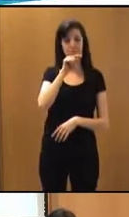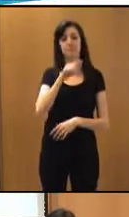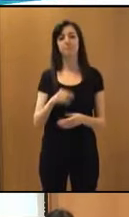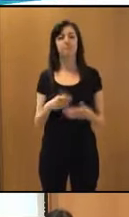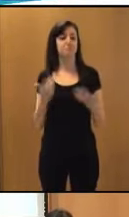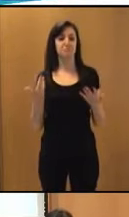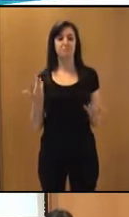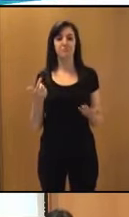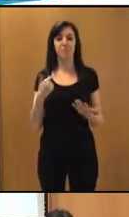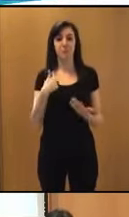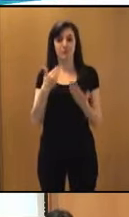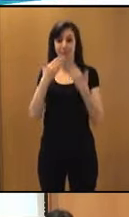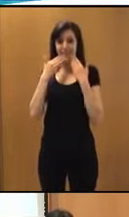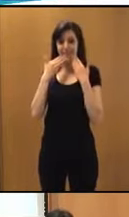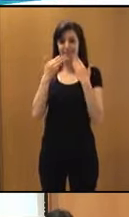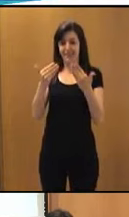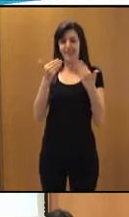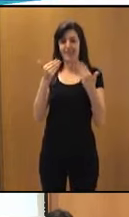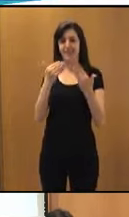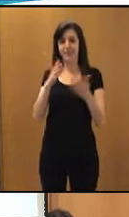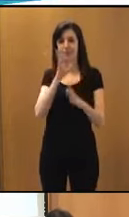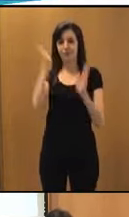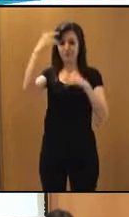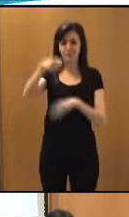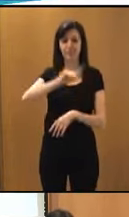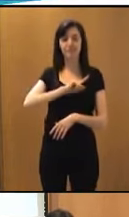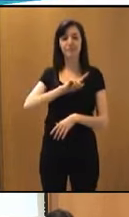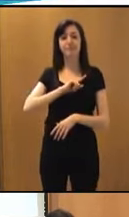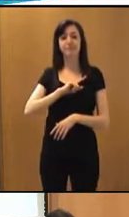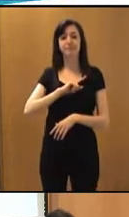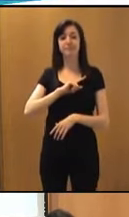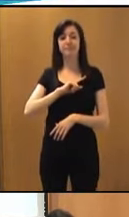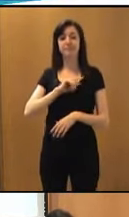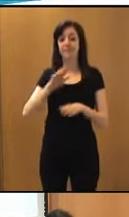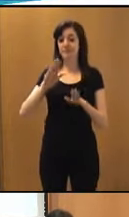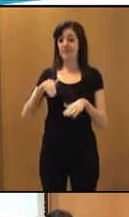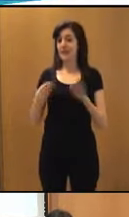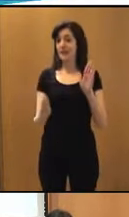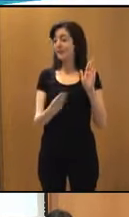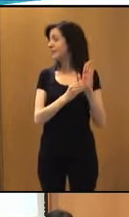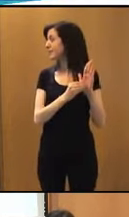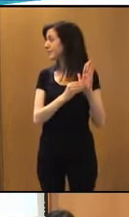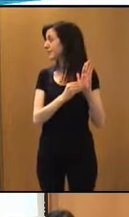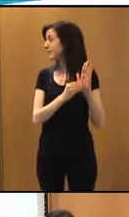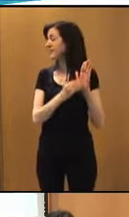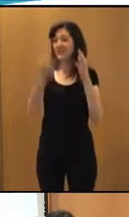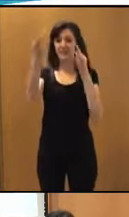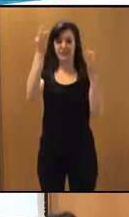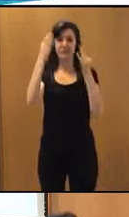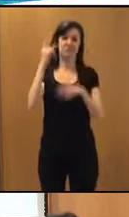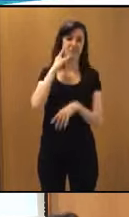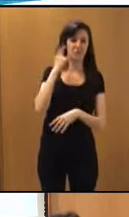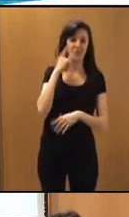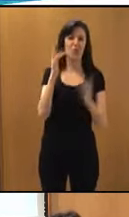y bueno, os quería dar las gracias por vuestra atención y aquí al final he incluido los datos de contacto.